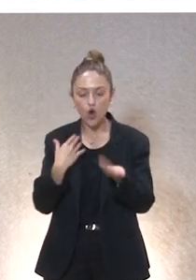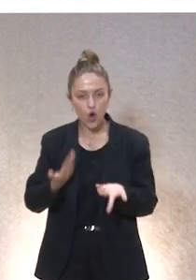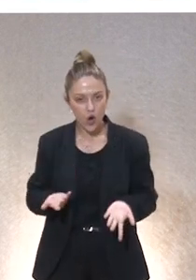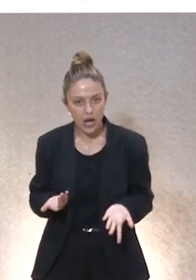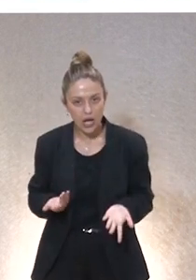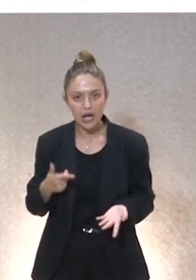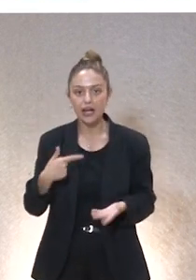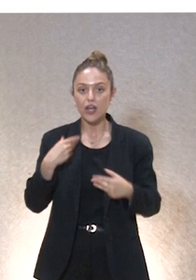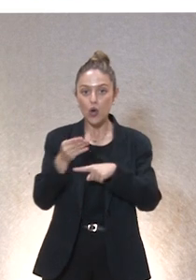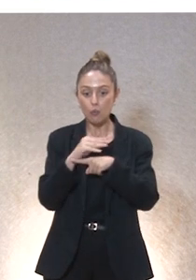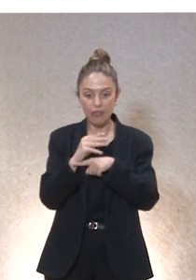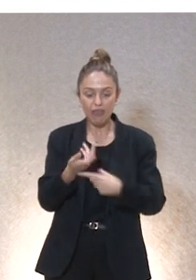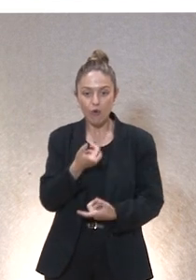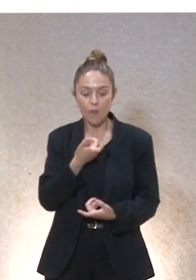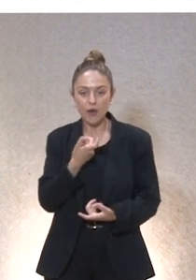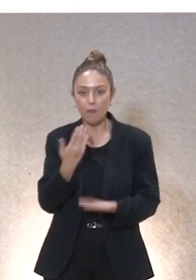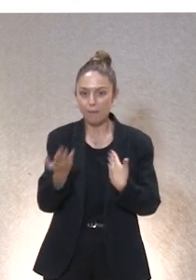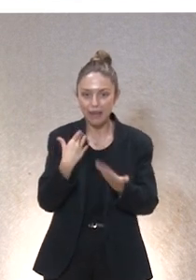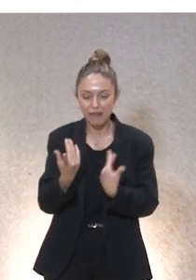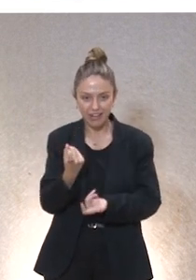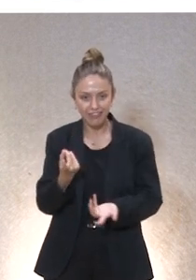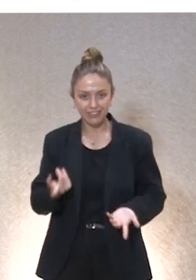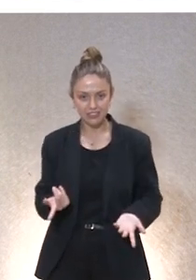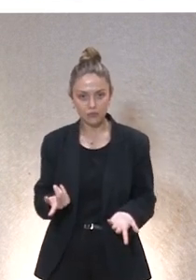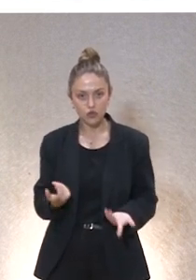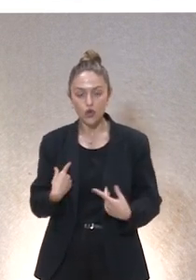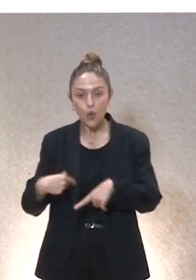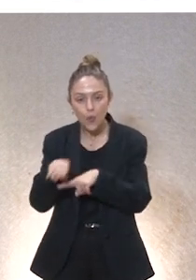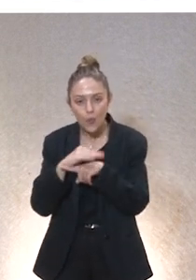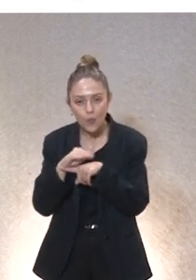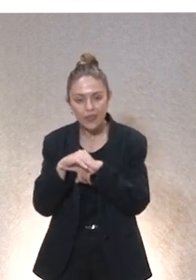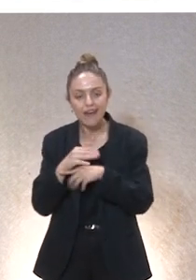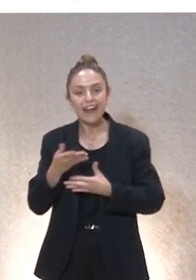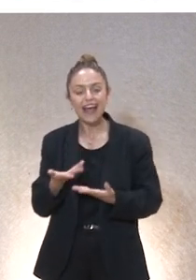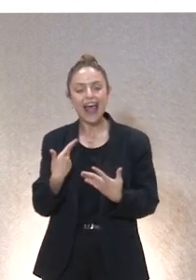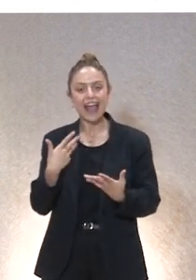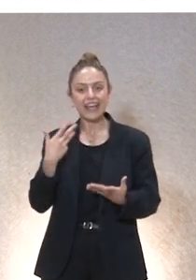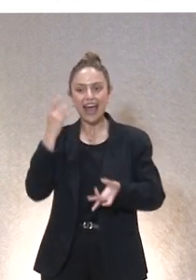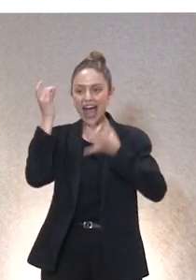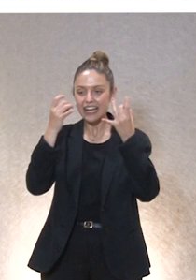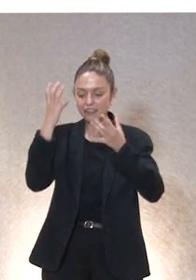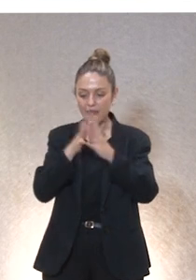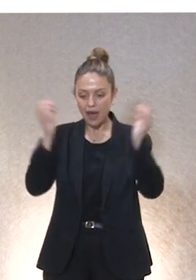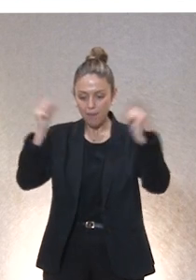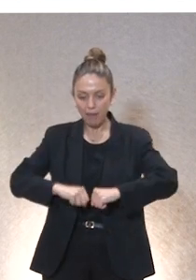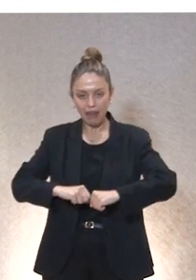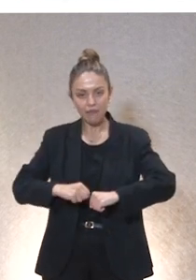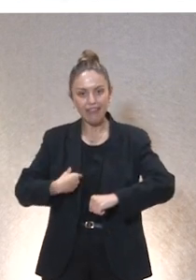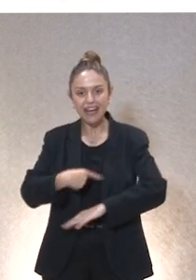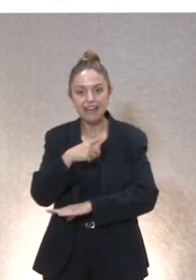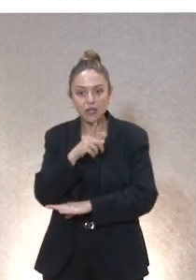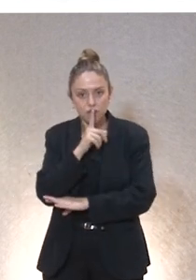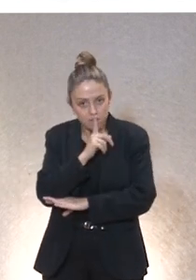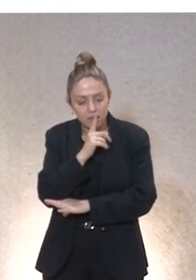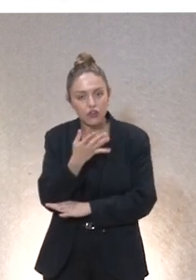hay cuidado sin palabra el cuidar es una actividad apalabrada que necesita silencio